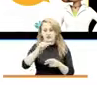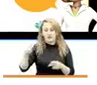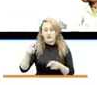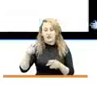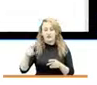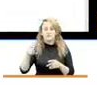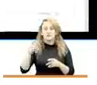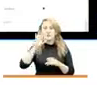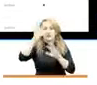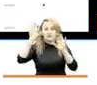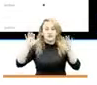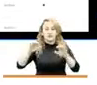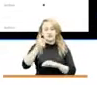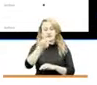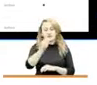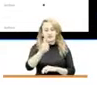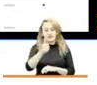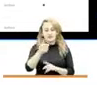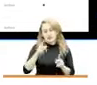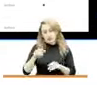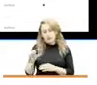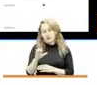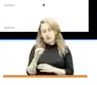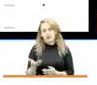10 países, incluido el nuestro.